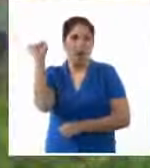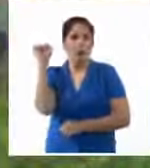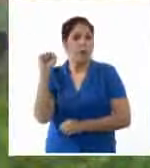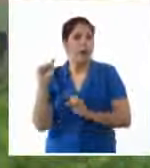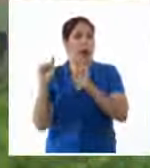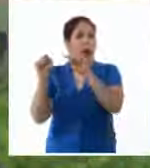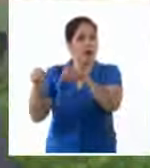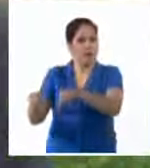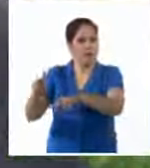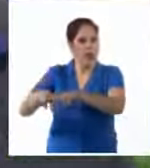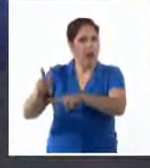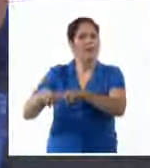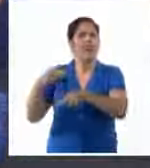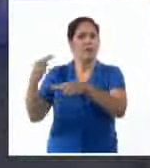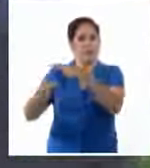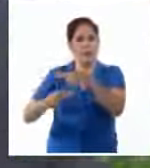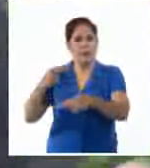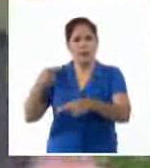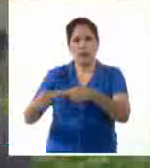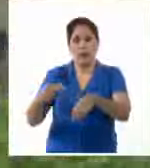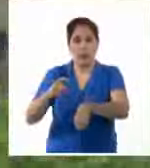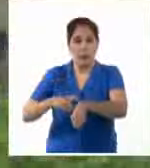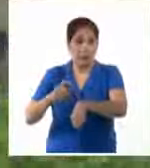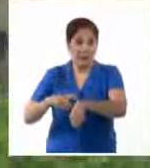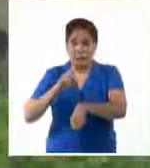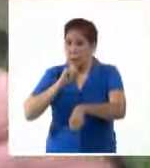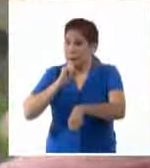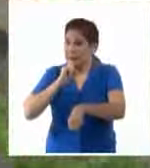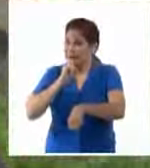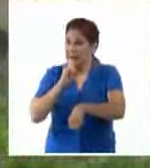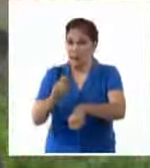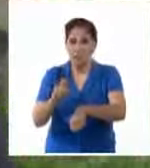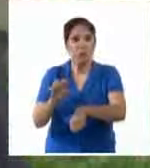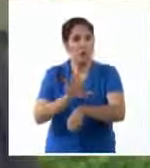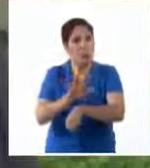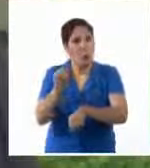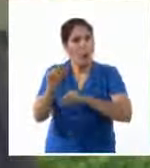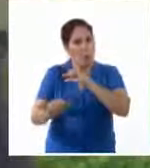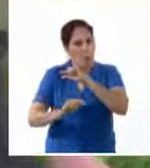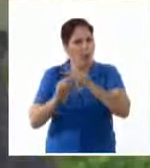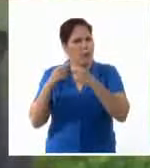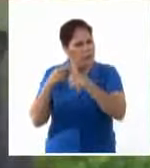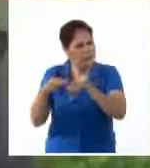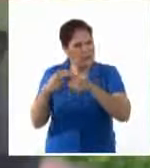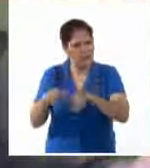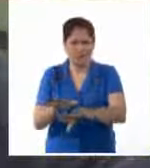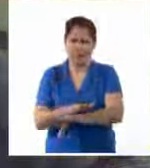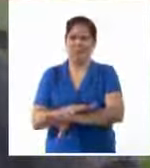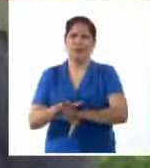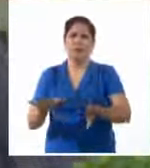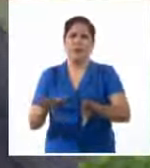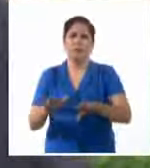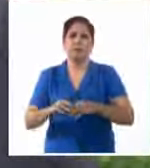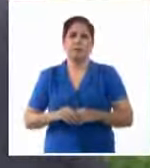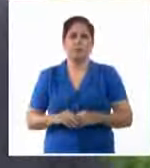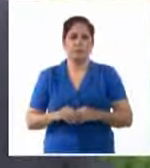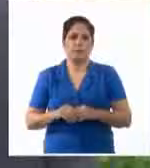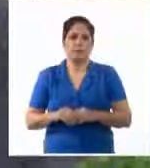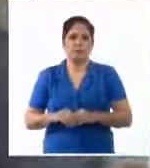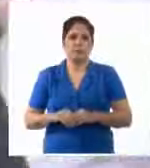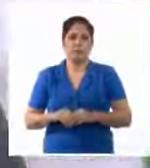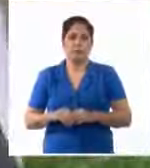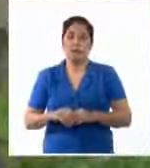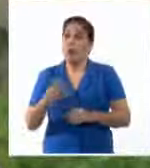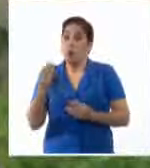y en un momento terrible, que parecía todo más difícil todavía, lo han logrado, y no es lo otro personal, lo han logrado las personas que nos han